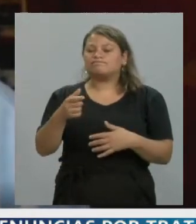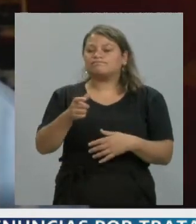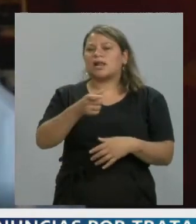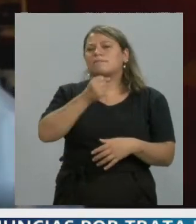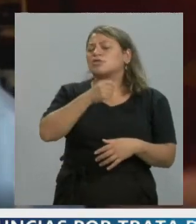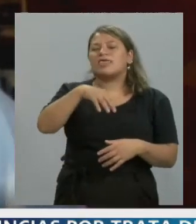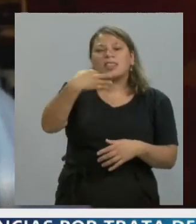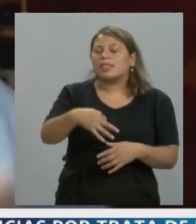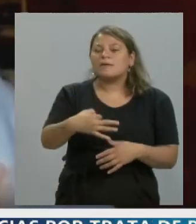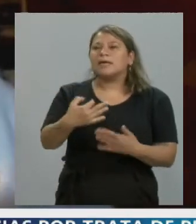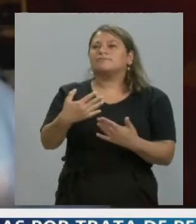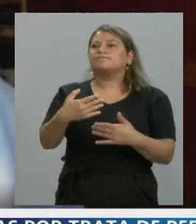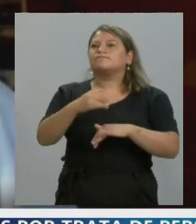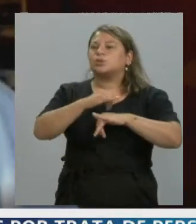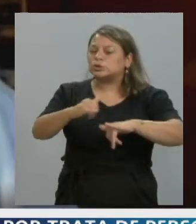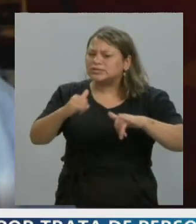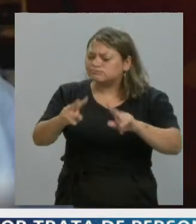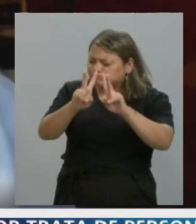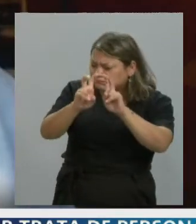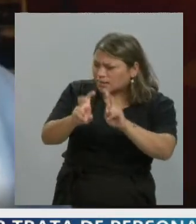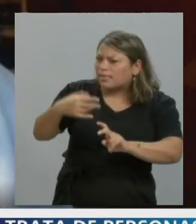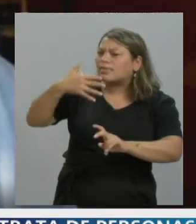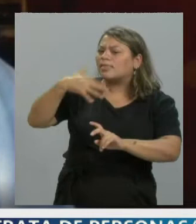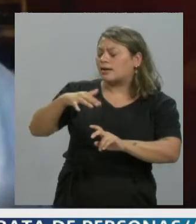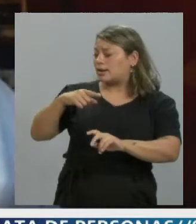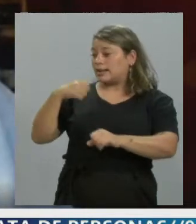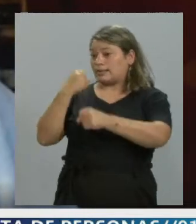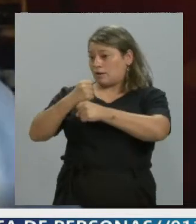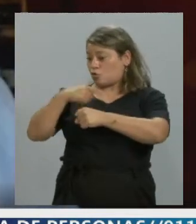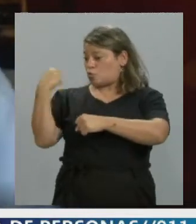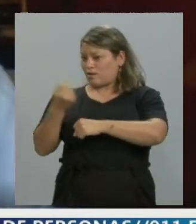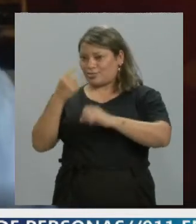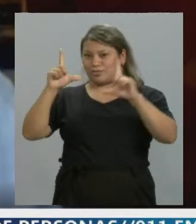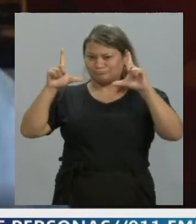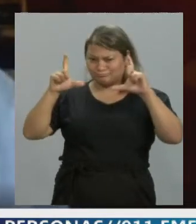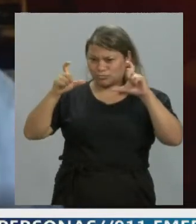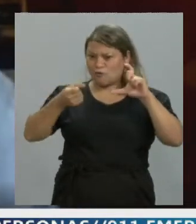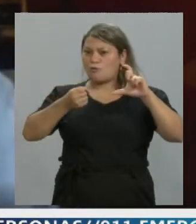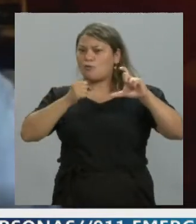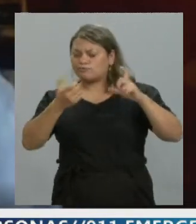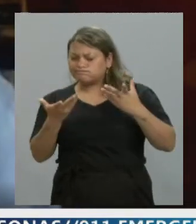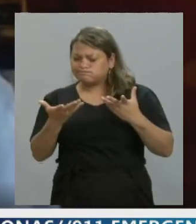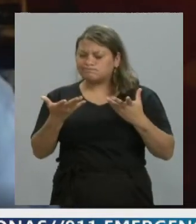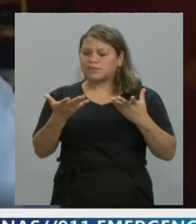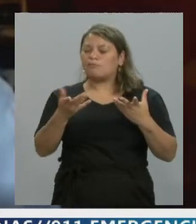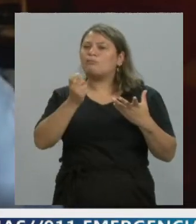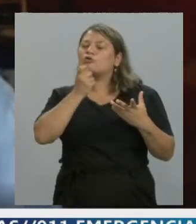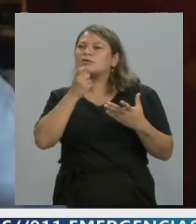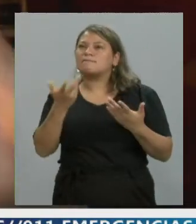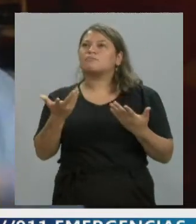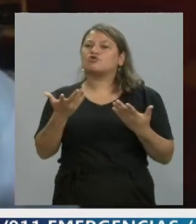digamos. La tarea del reportero gráfico es lograr expresar en